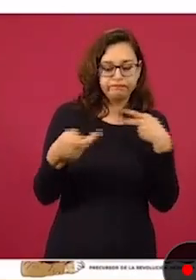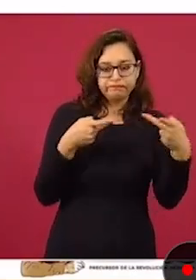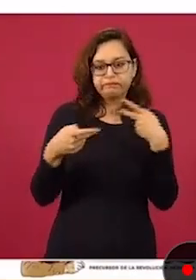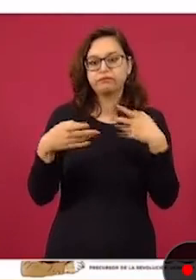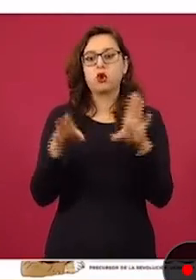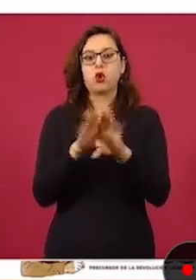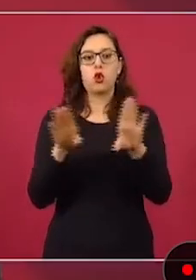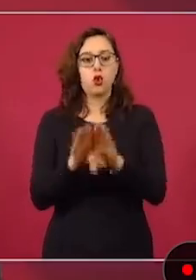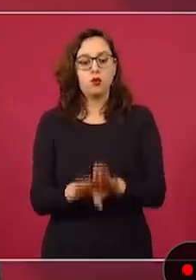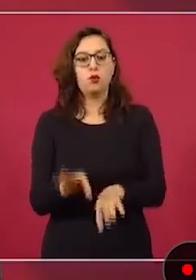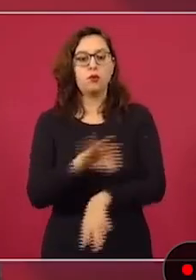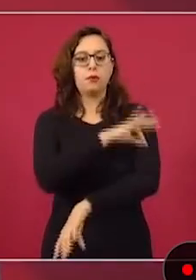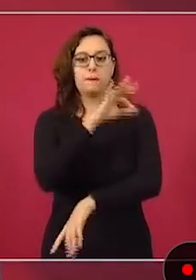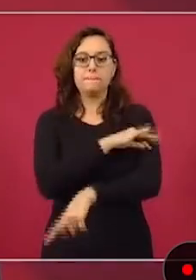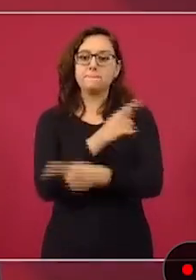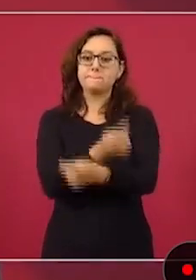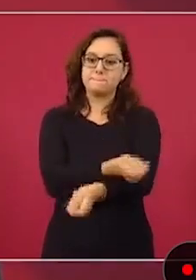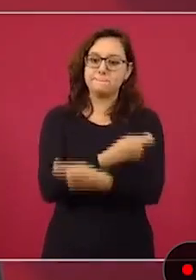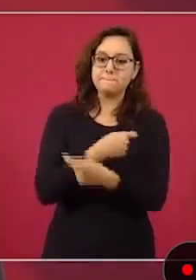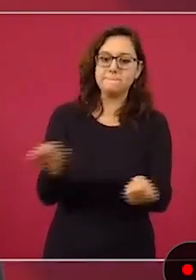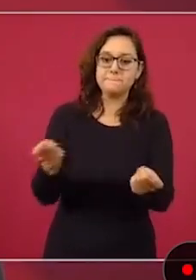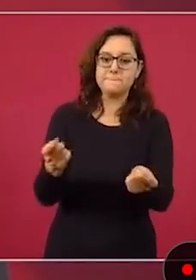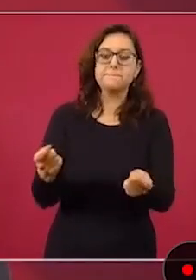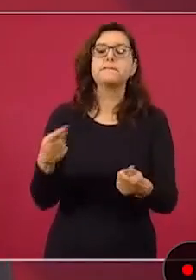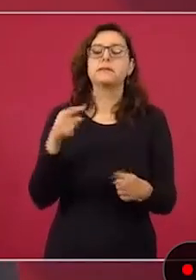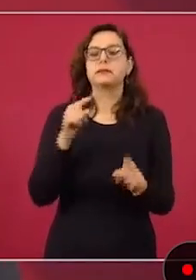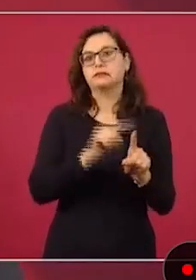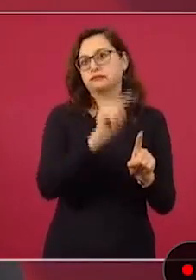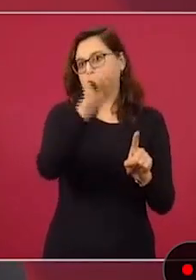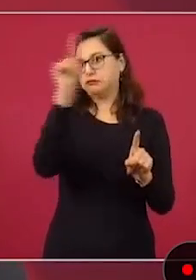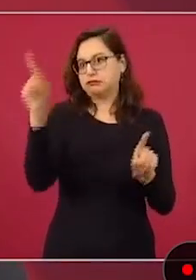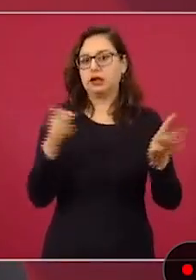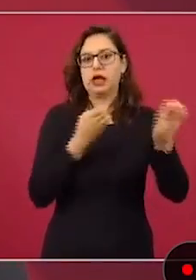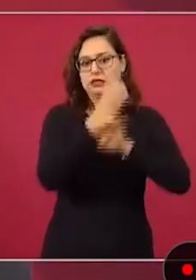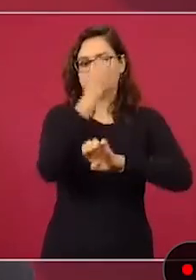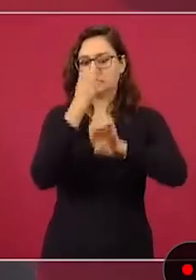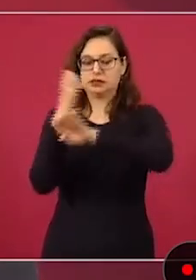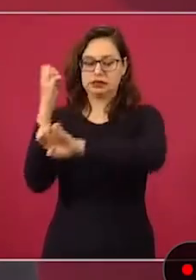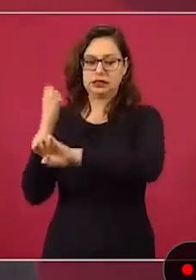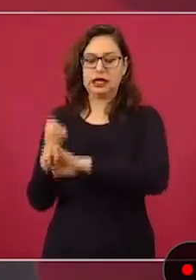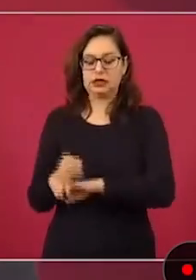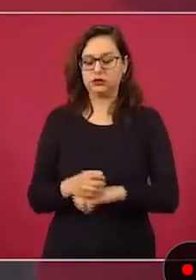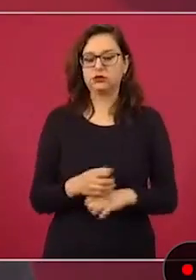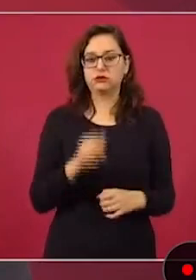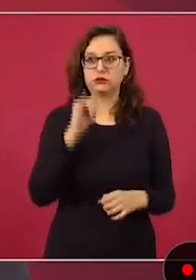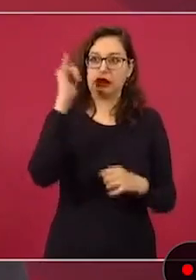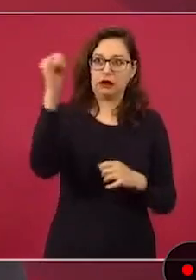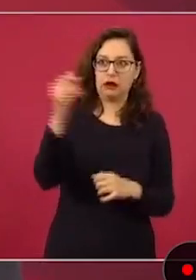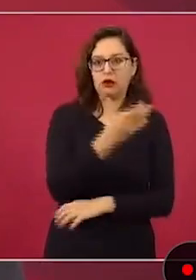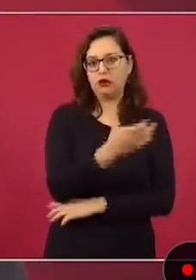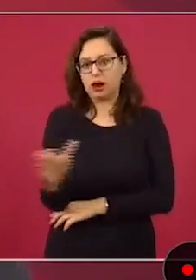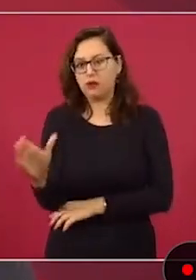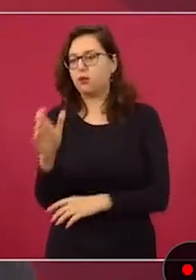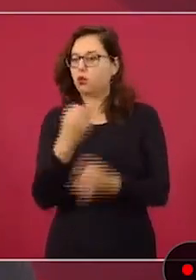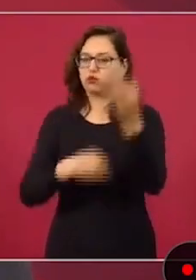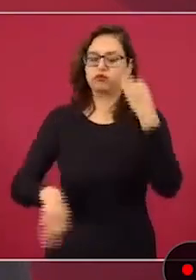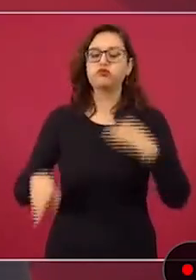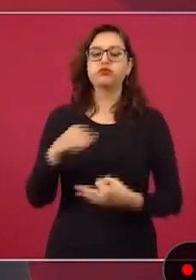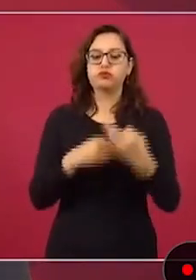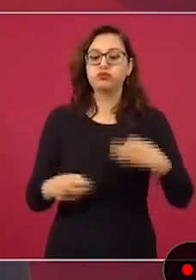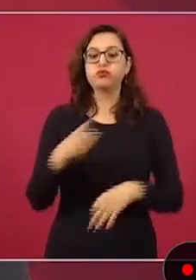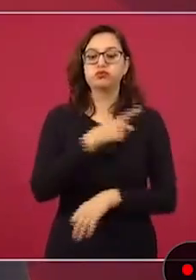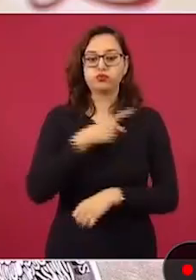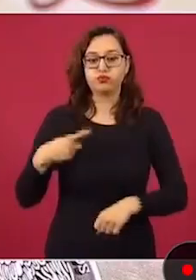distribución de vacunas, particularmente en las entidades federativas y las zonas suburbanas y rurales. Vacúnense